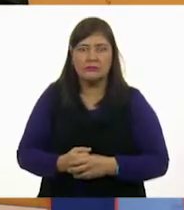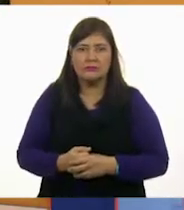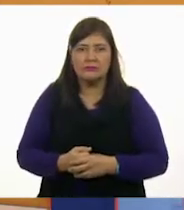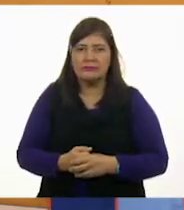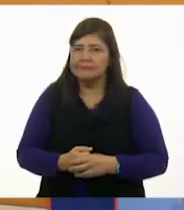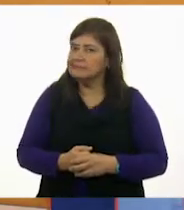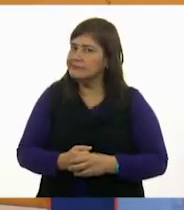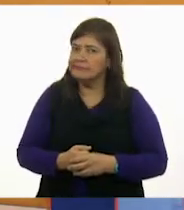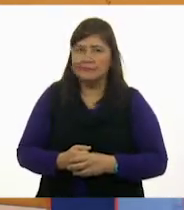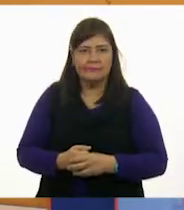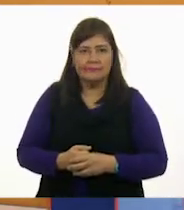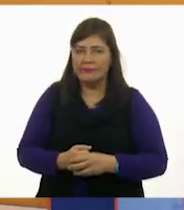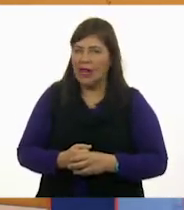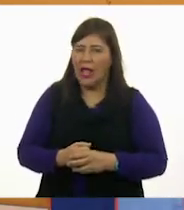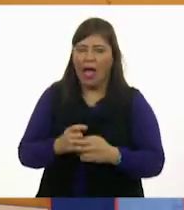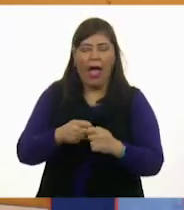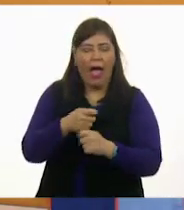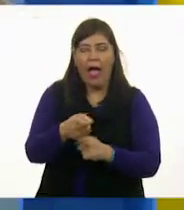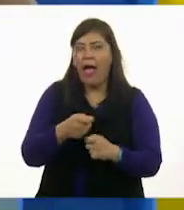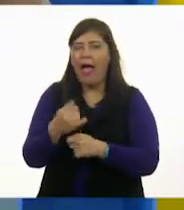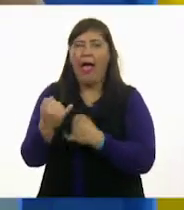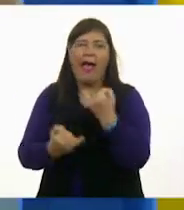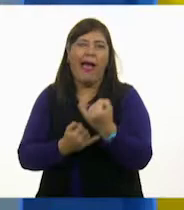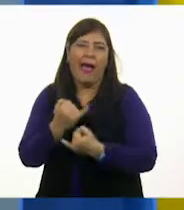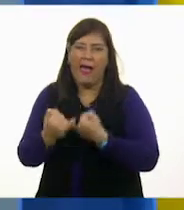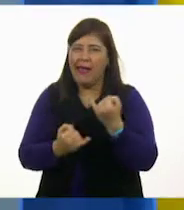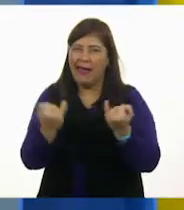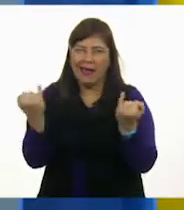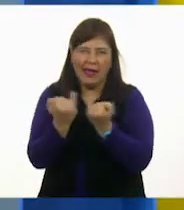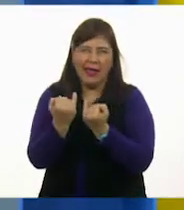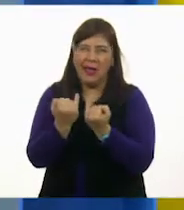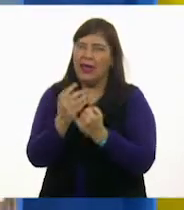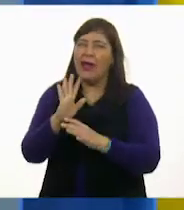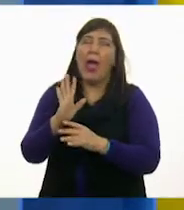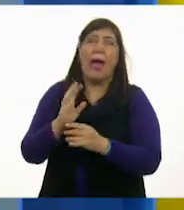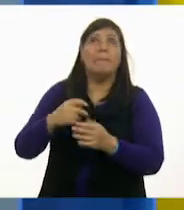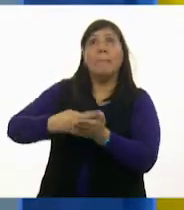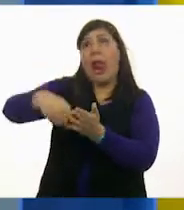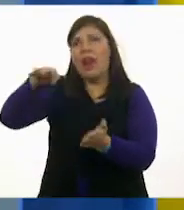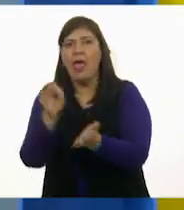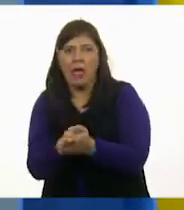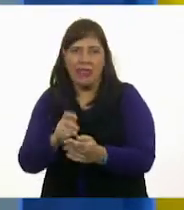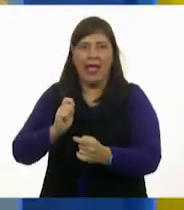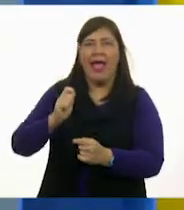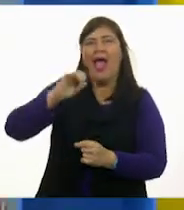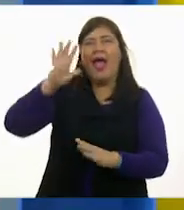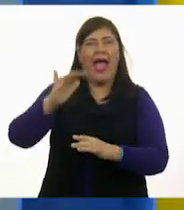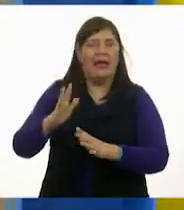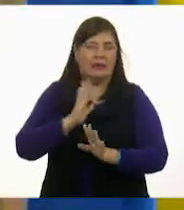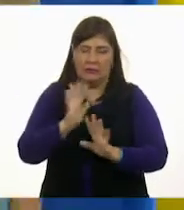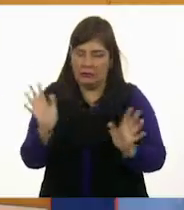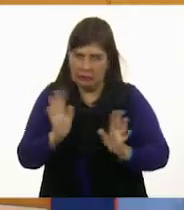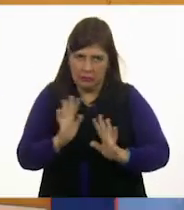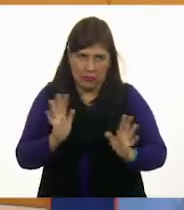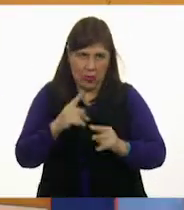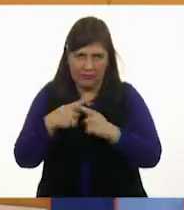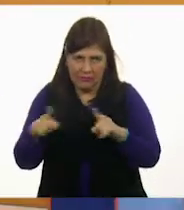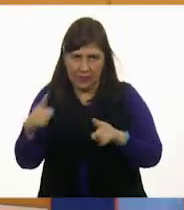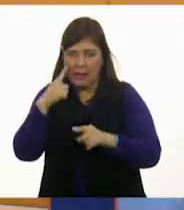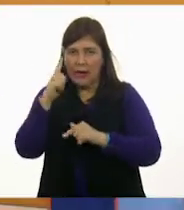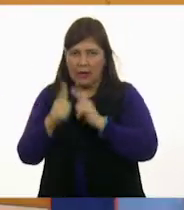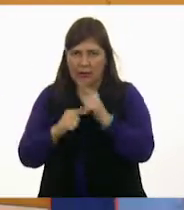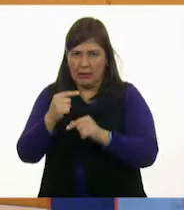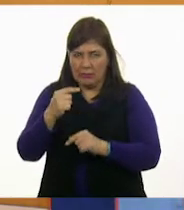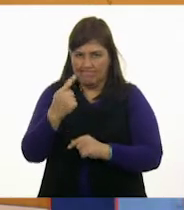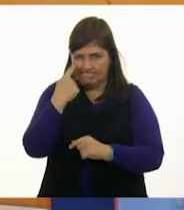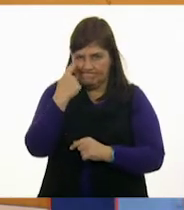No vamos a jugar a la lotería como toda de la valiente. No, no, no. El de Blito. Esto es un poquito más lento.